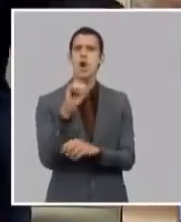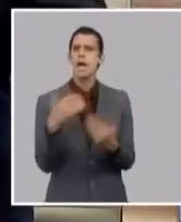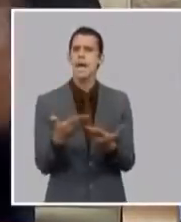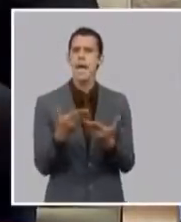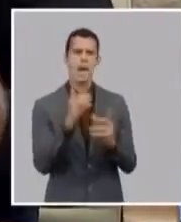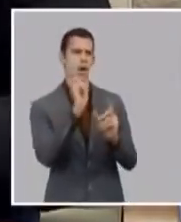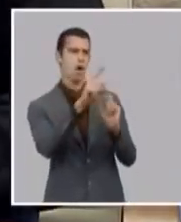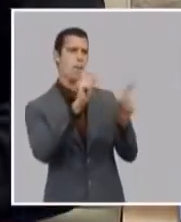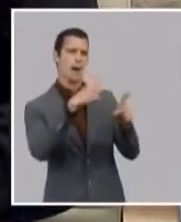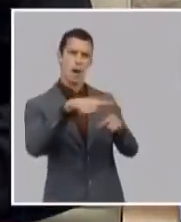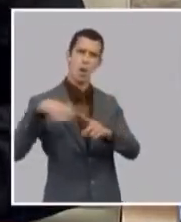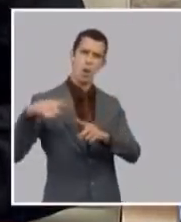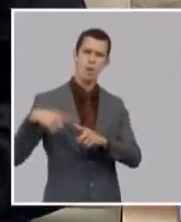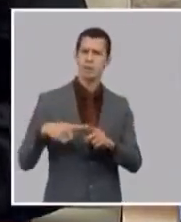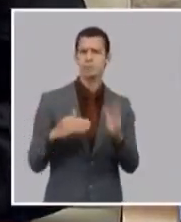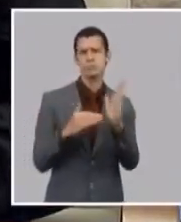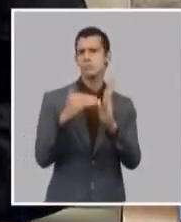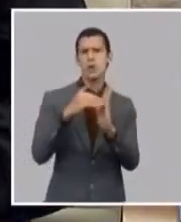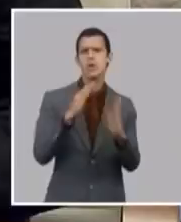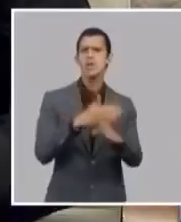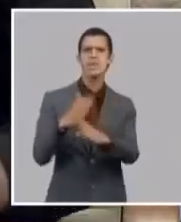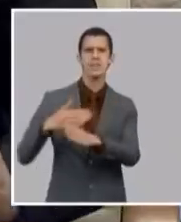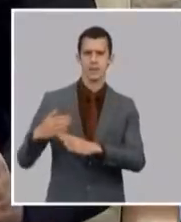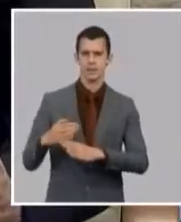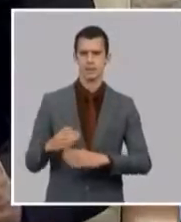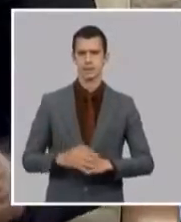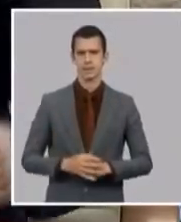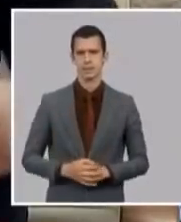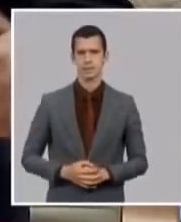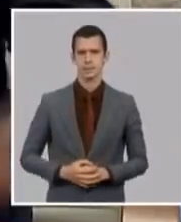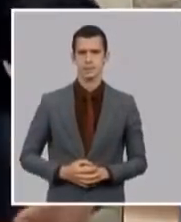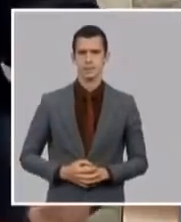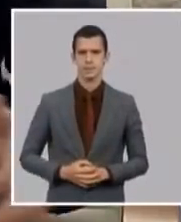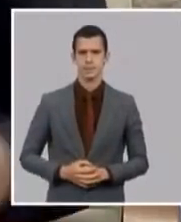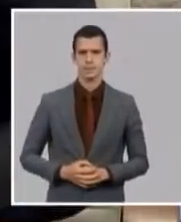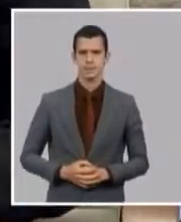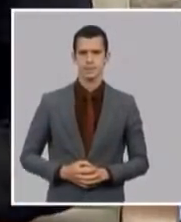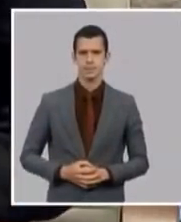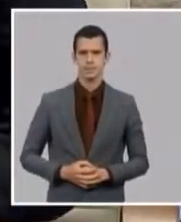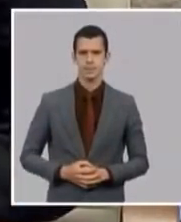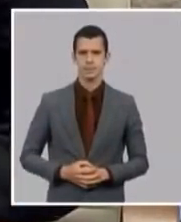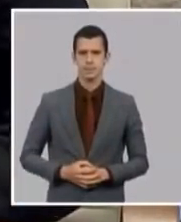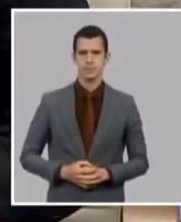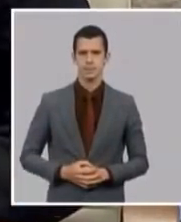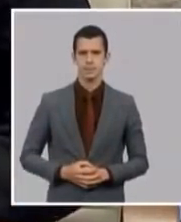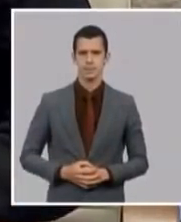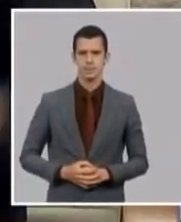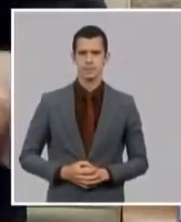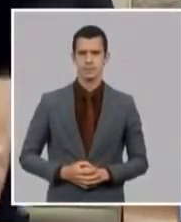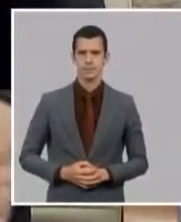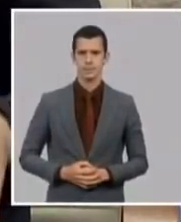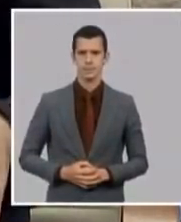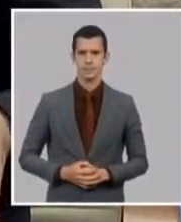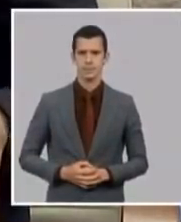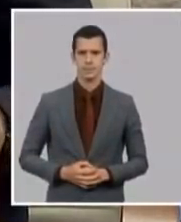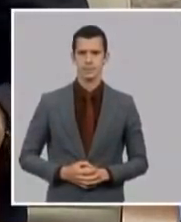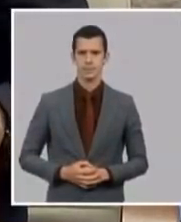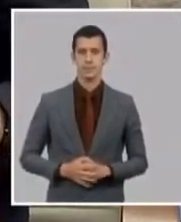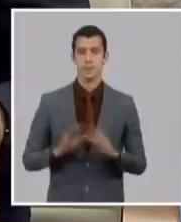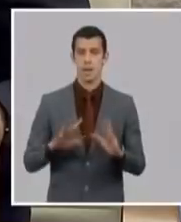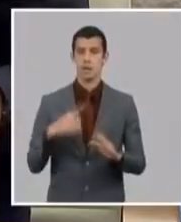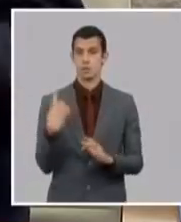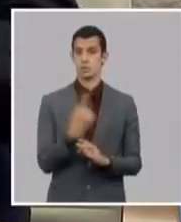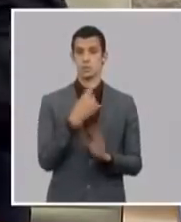reservas y todo se ha ido acumulando para ver cómo existe un incremento en la producción de medicamentos y se ha trazado una